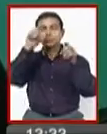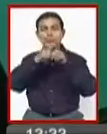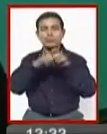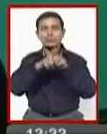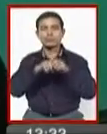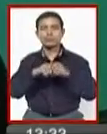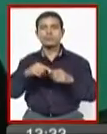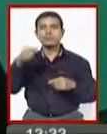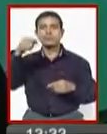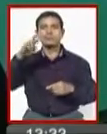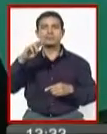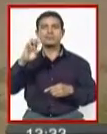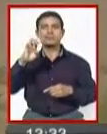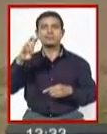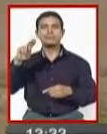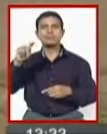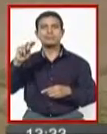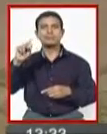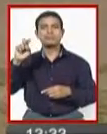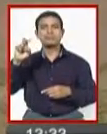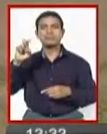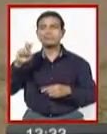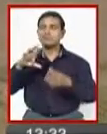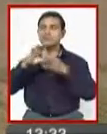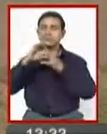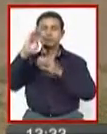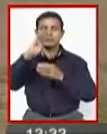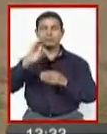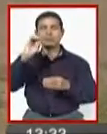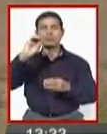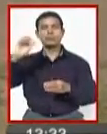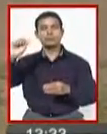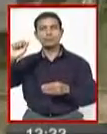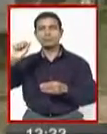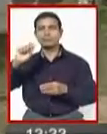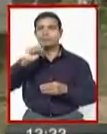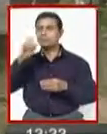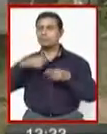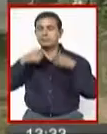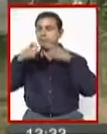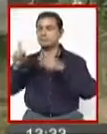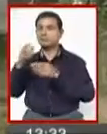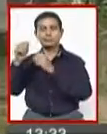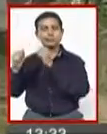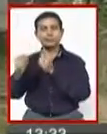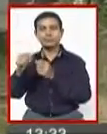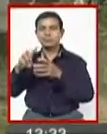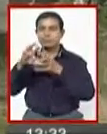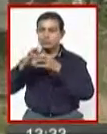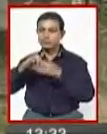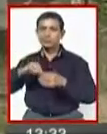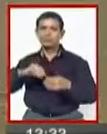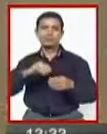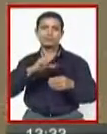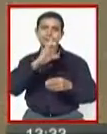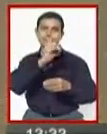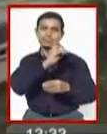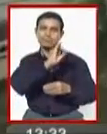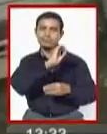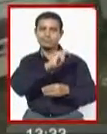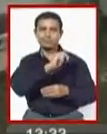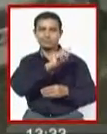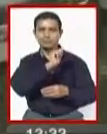del gerente general de Boa. Es dotado de una movilidad de bienes incautados de